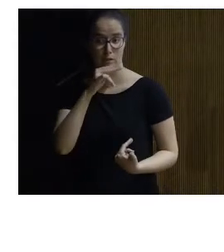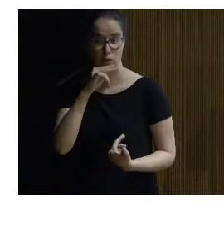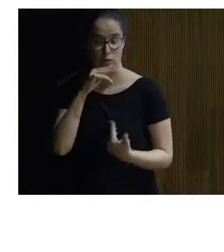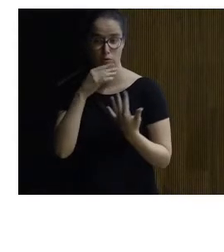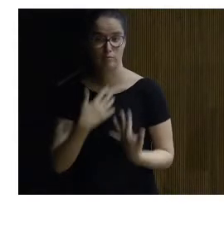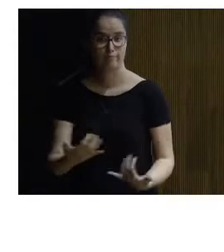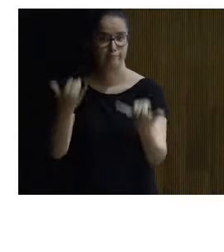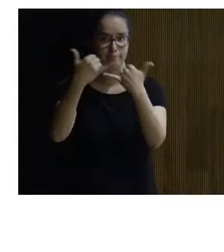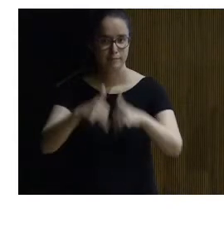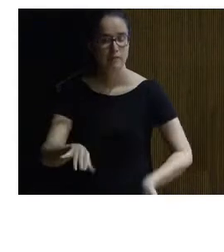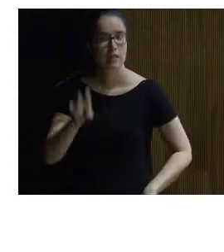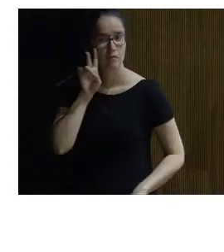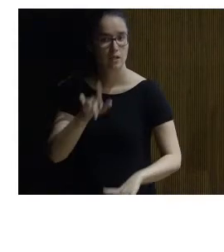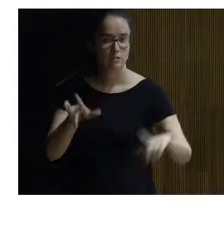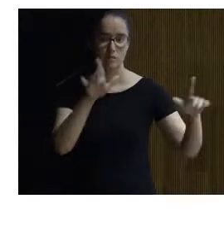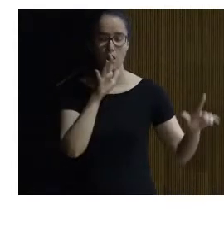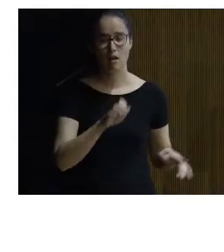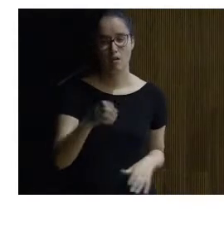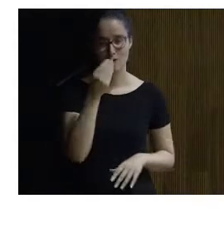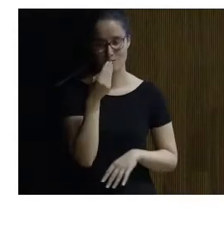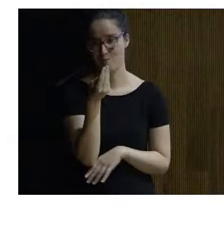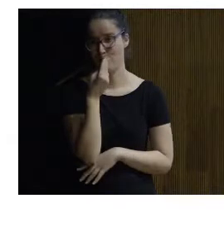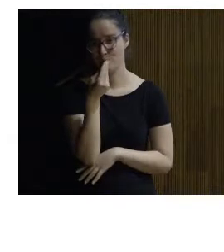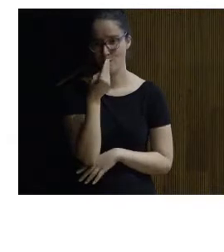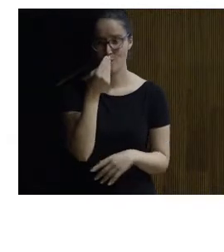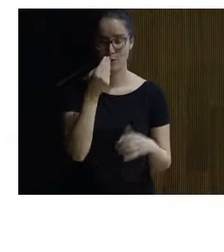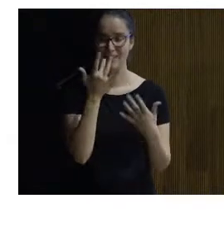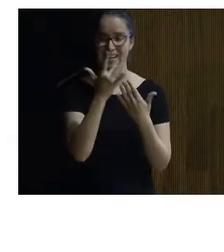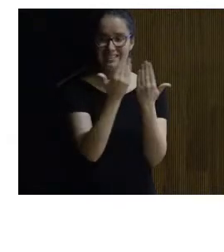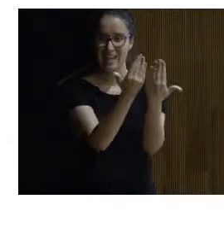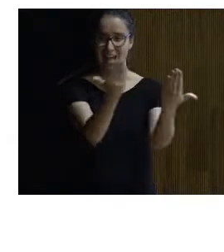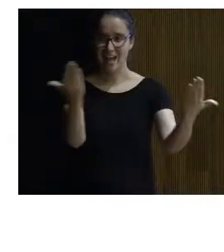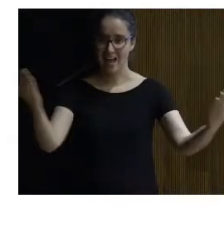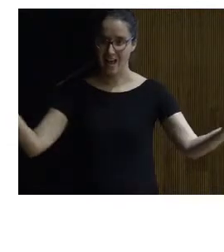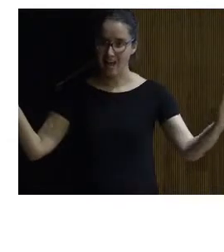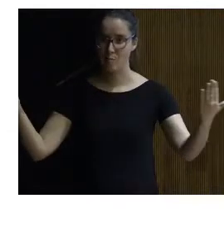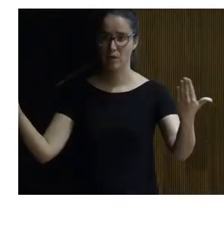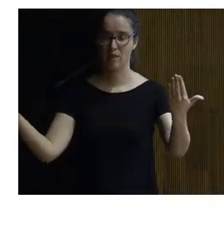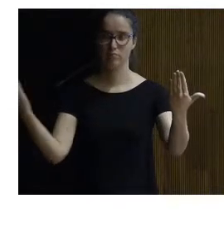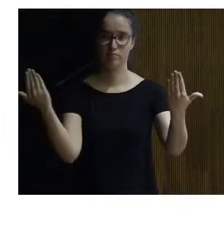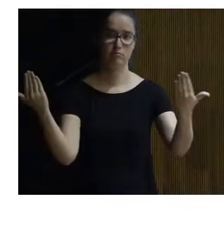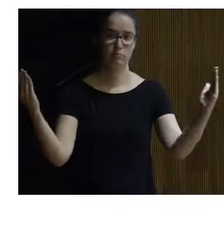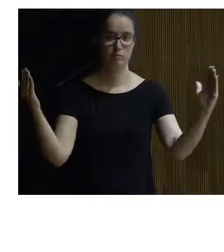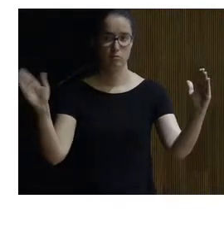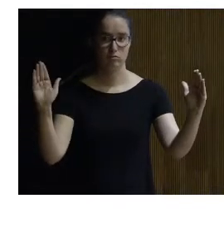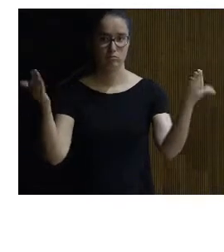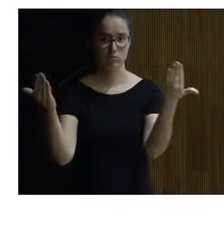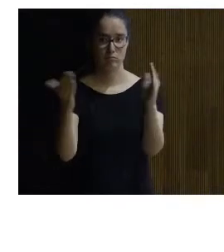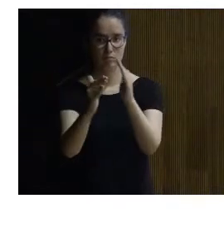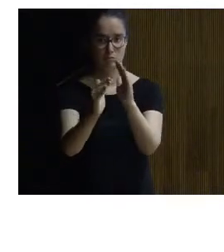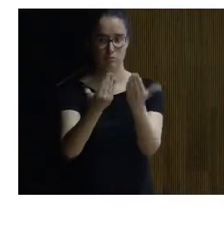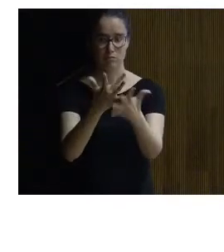salón de actos aquí veis el magnífico comedor con esta cristalera que se puede desplazar con lo cual pues bueno casi